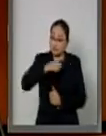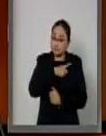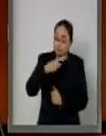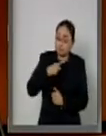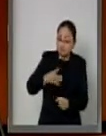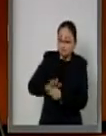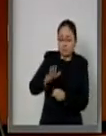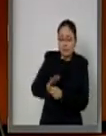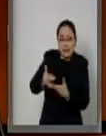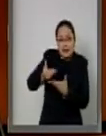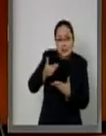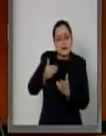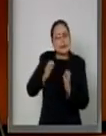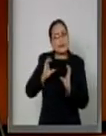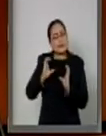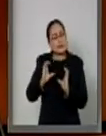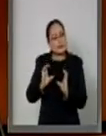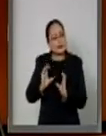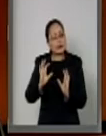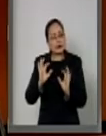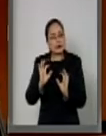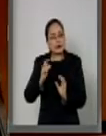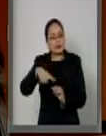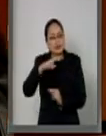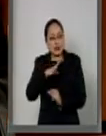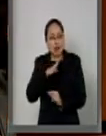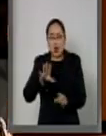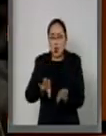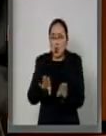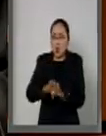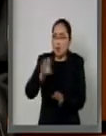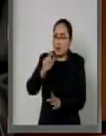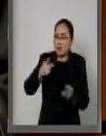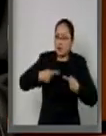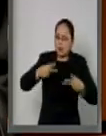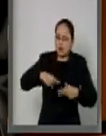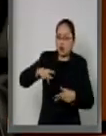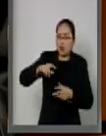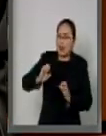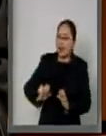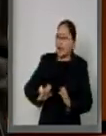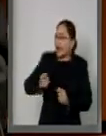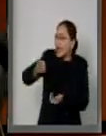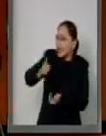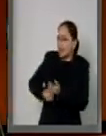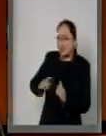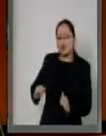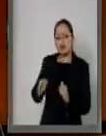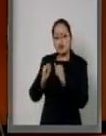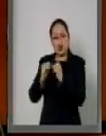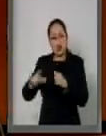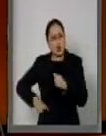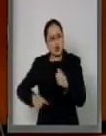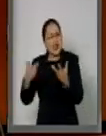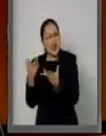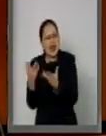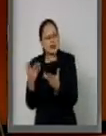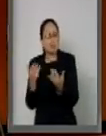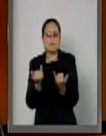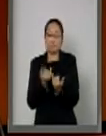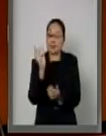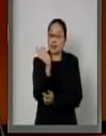ser muy cuidadosos por los daños a la gente misma, a la infraestructura pública y lo que pudiera